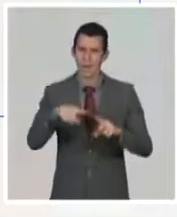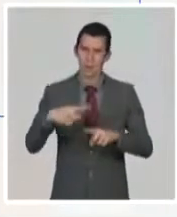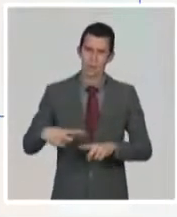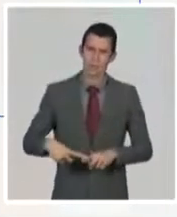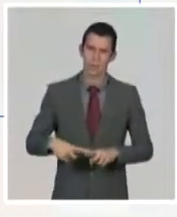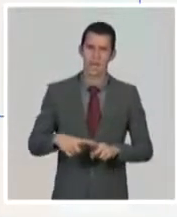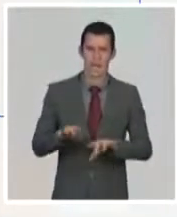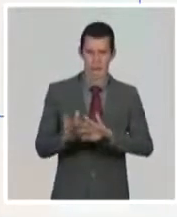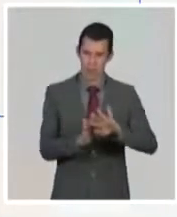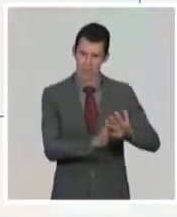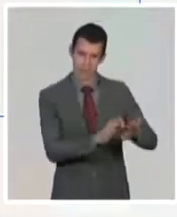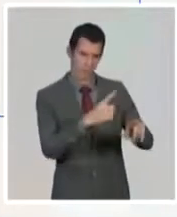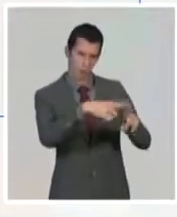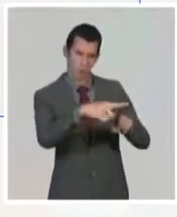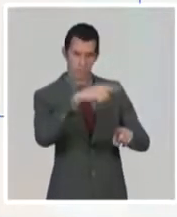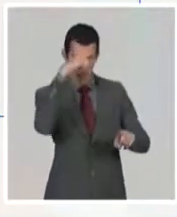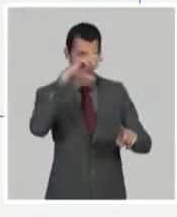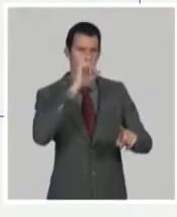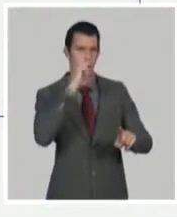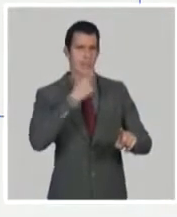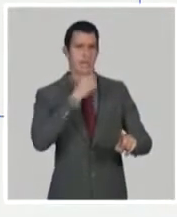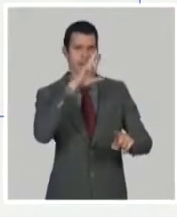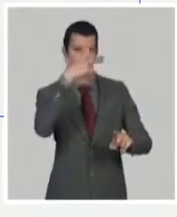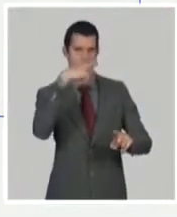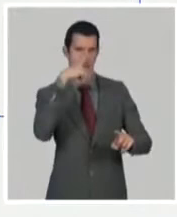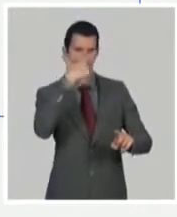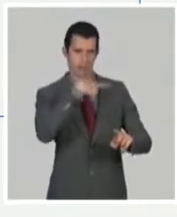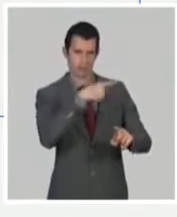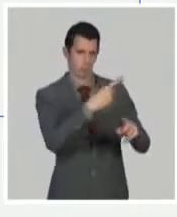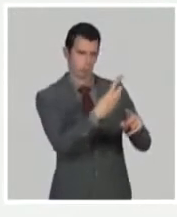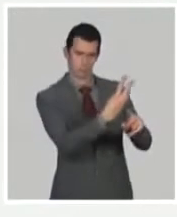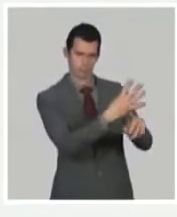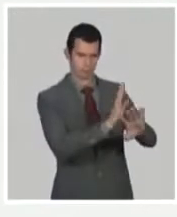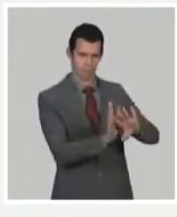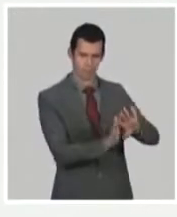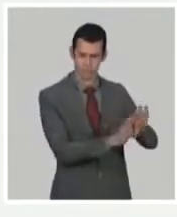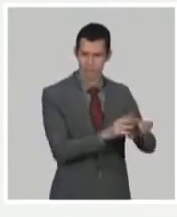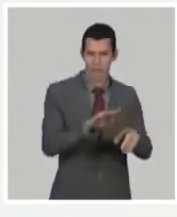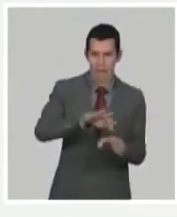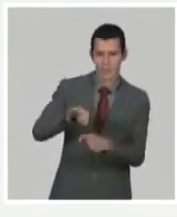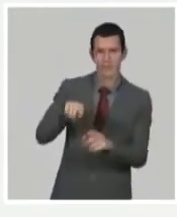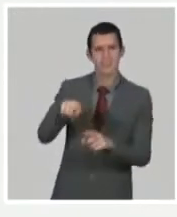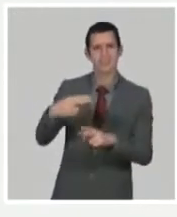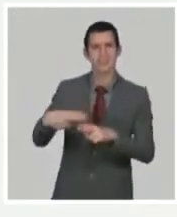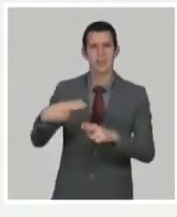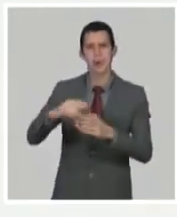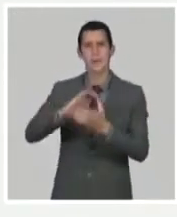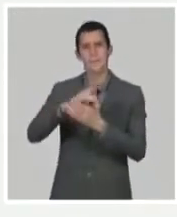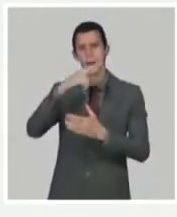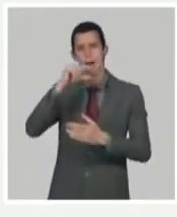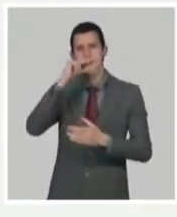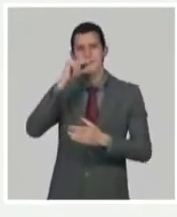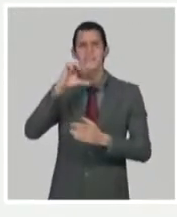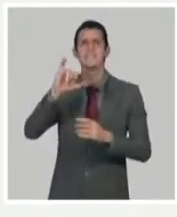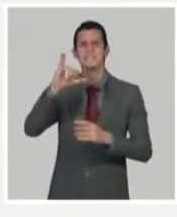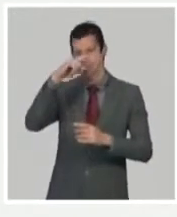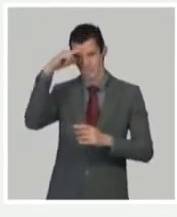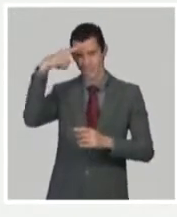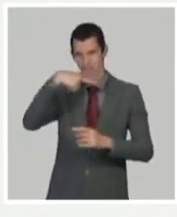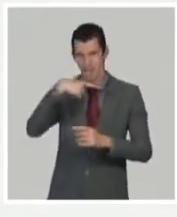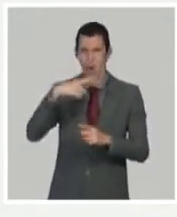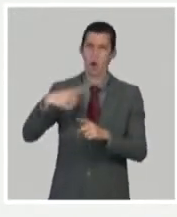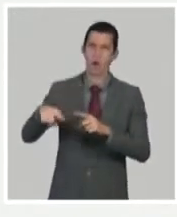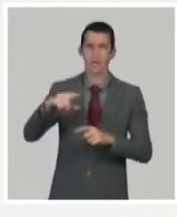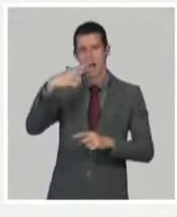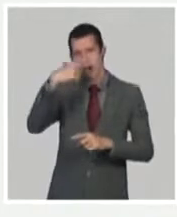investigación con otras moléculas, porque tenemos también la capacidad de sintetizar péctidos. Las vacunas pertídicas también son otras